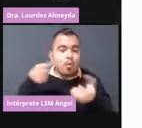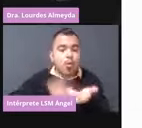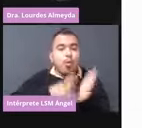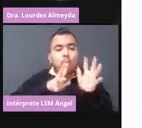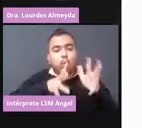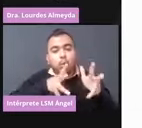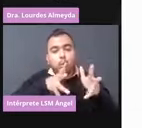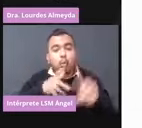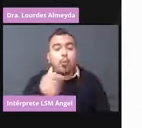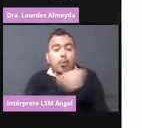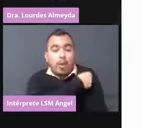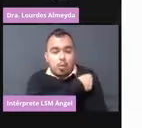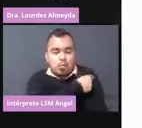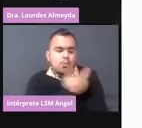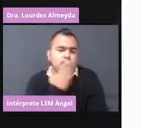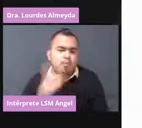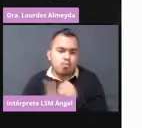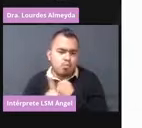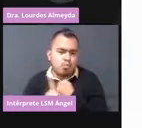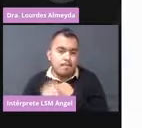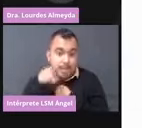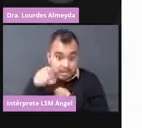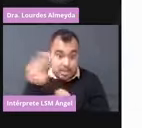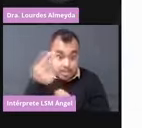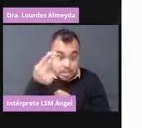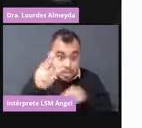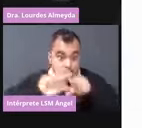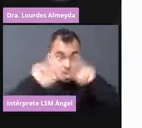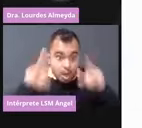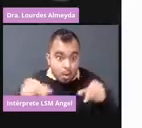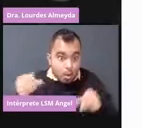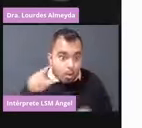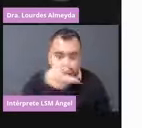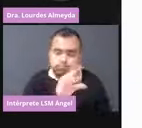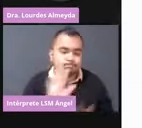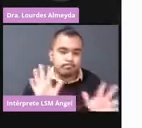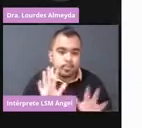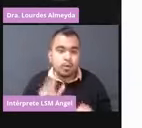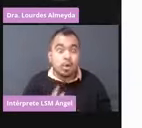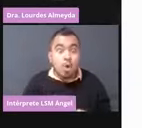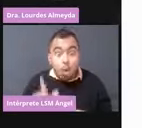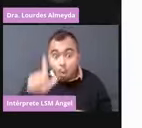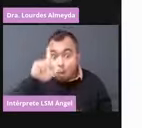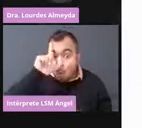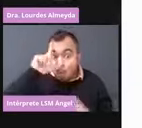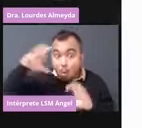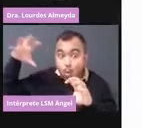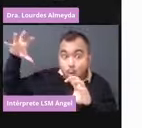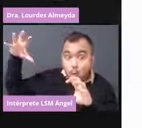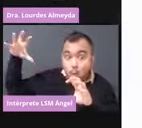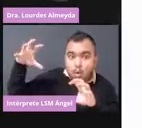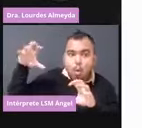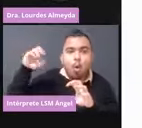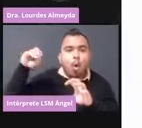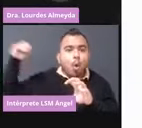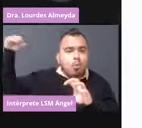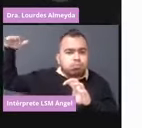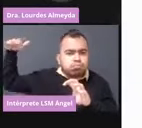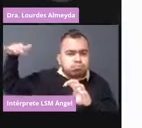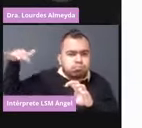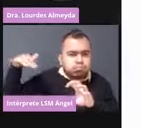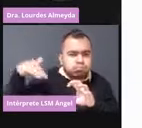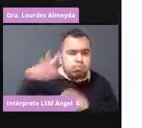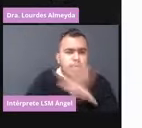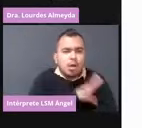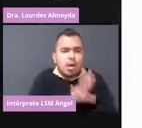Ya esta no hay que congelarla. No debe estar expuesta la luz solar directa ni ultravioleta. Y una vez